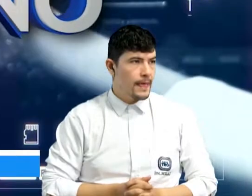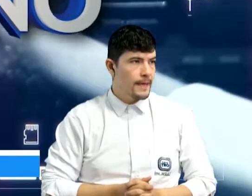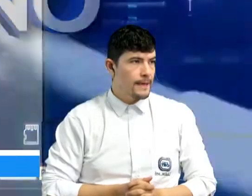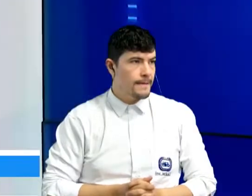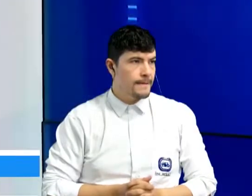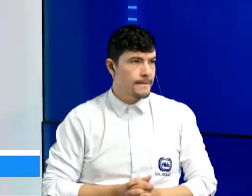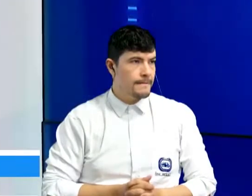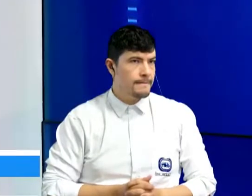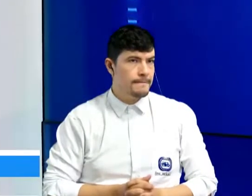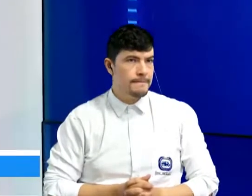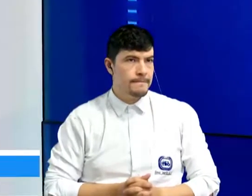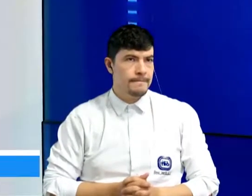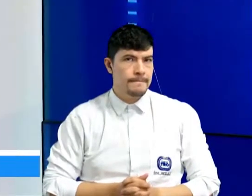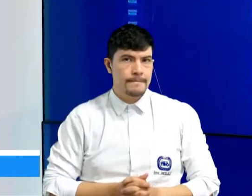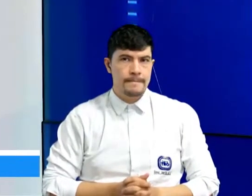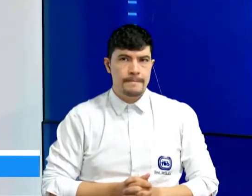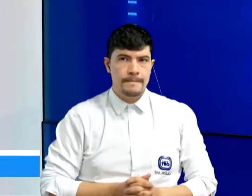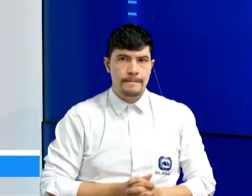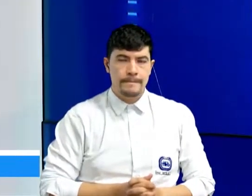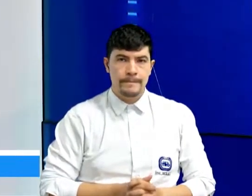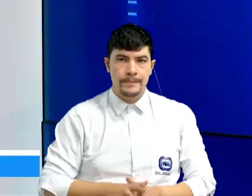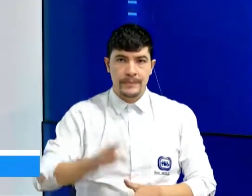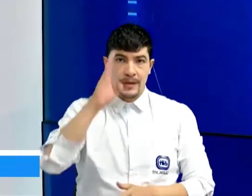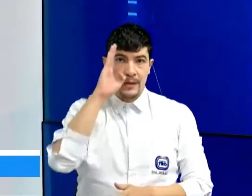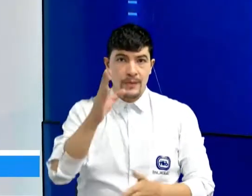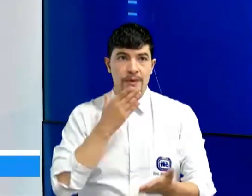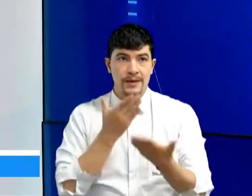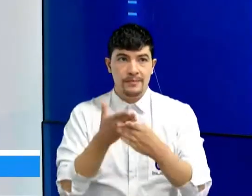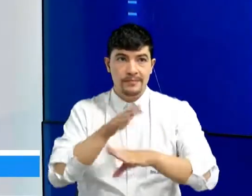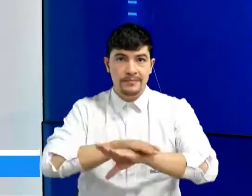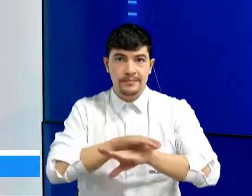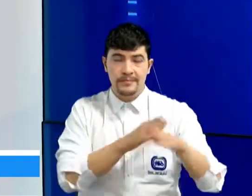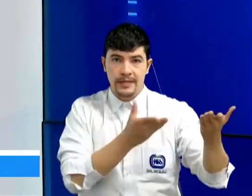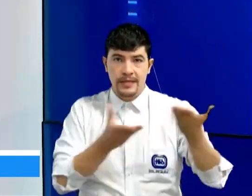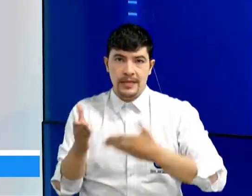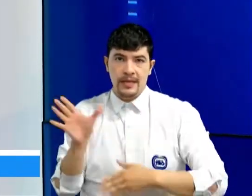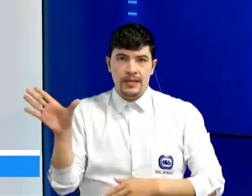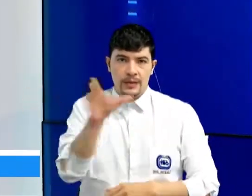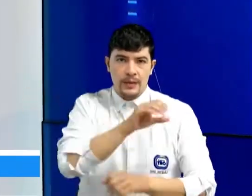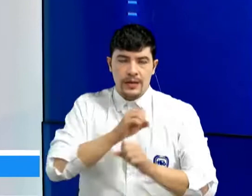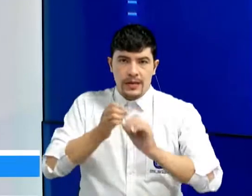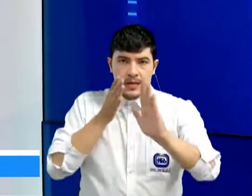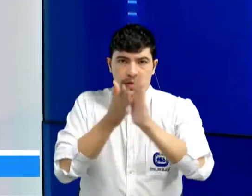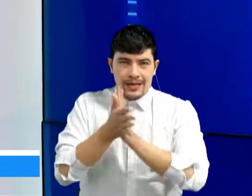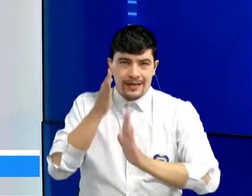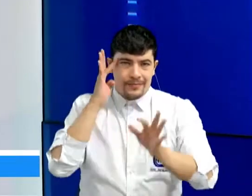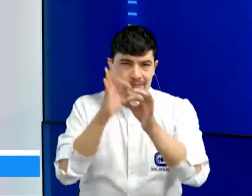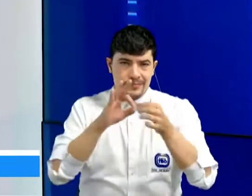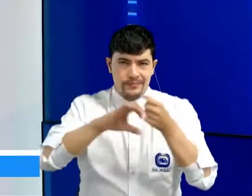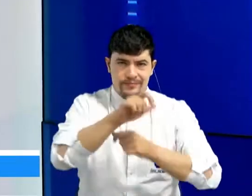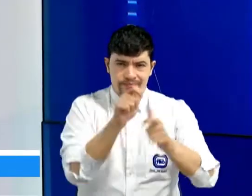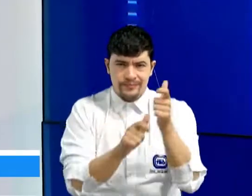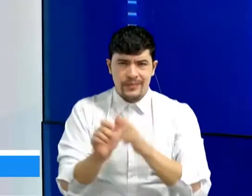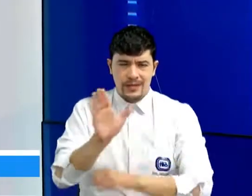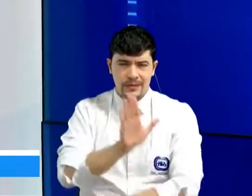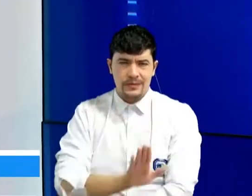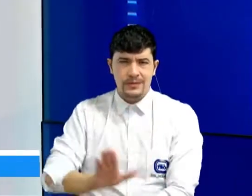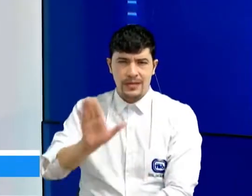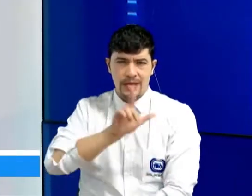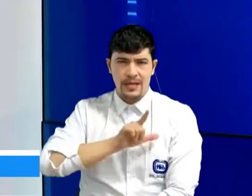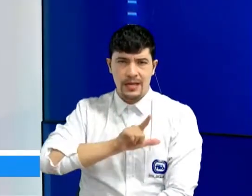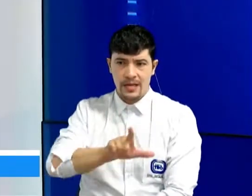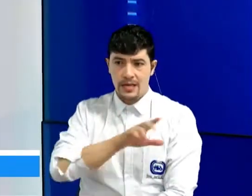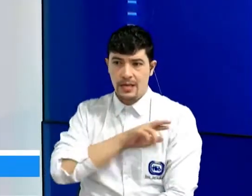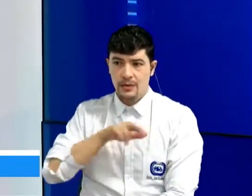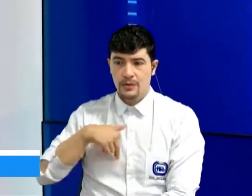de la Buenas tardes y bienvenidos a nuestra sección de Lente Ciudadano, donde ustedes son los protagonistas y nosotros